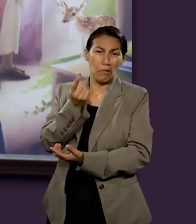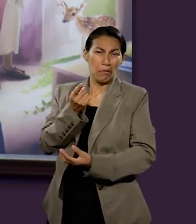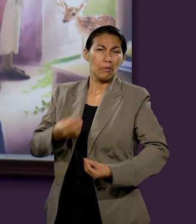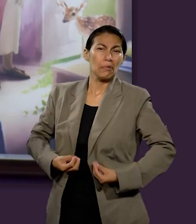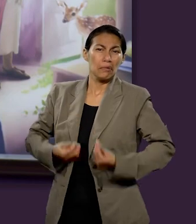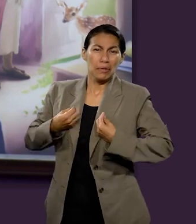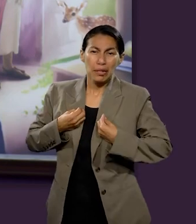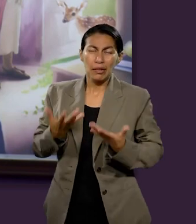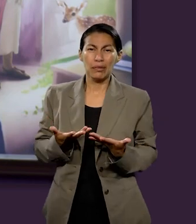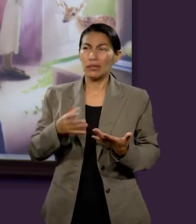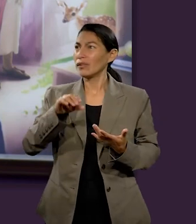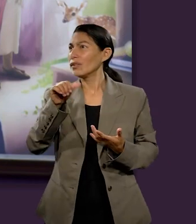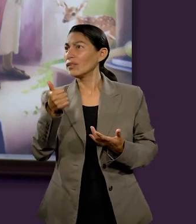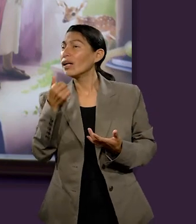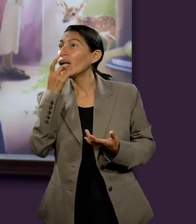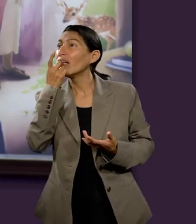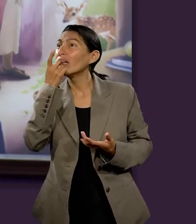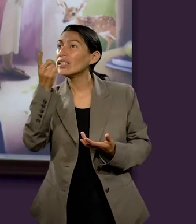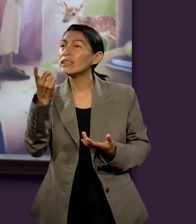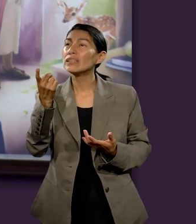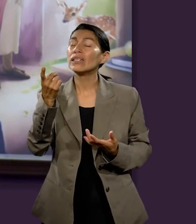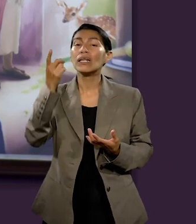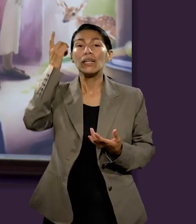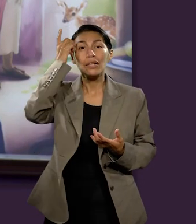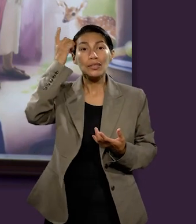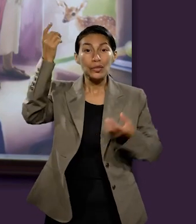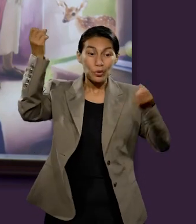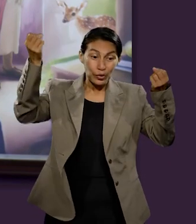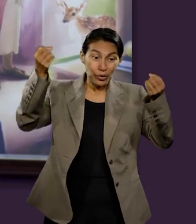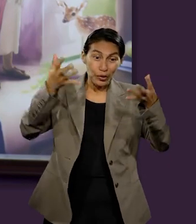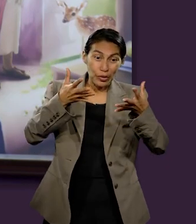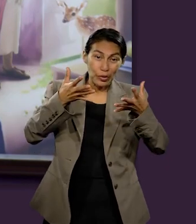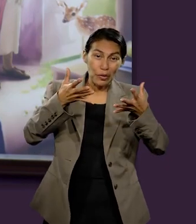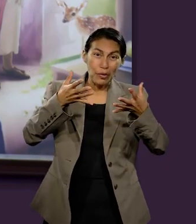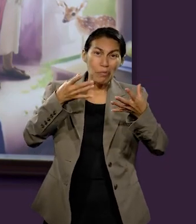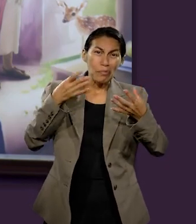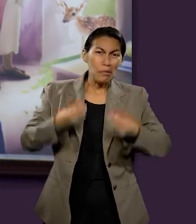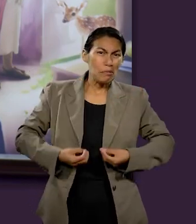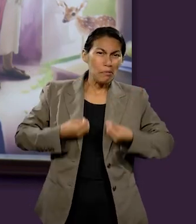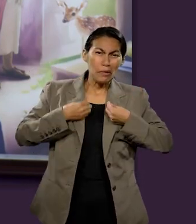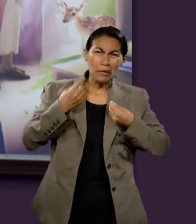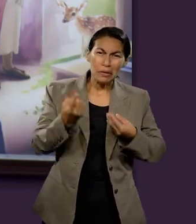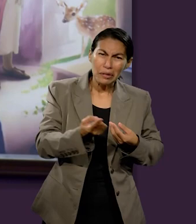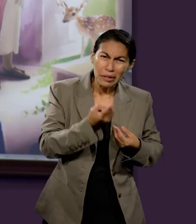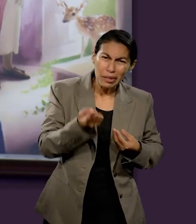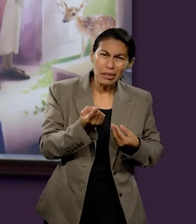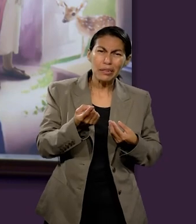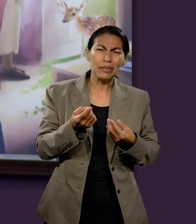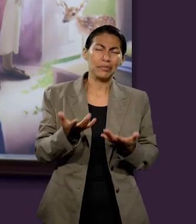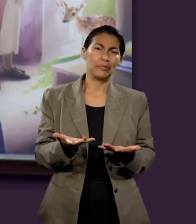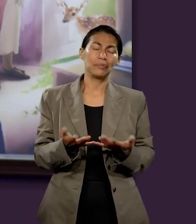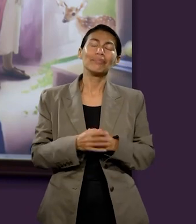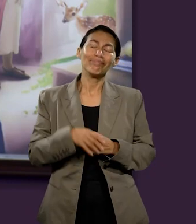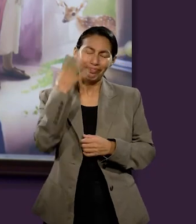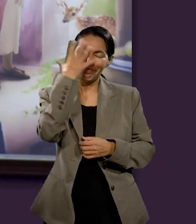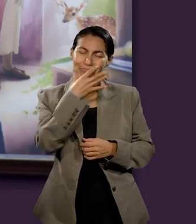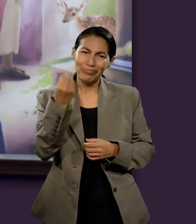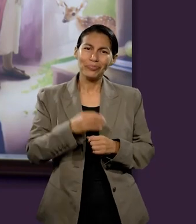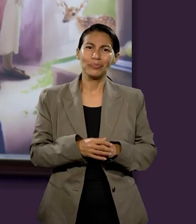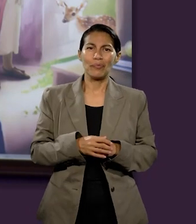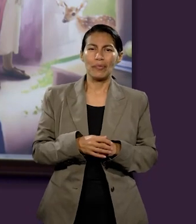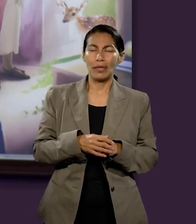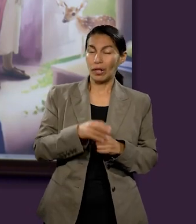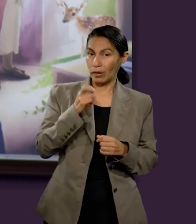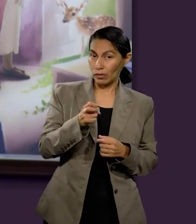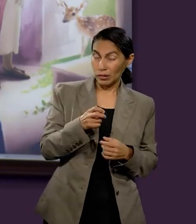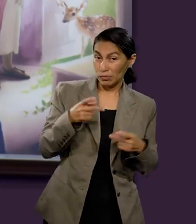Otras versiones usan la expresión nos creó con la idea de lo infinito en nuestros corazones. Entonces, aunque haya